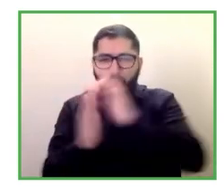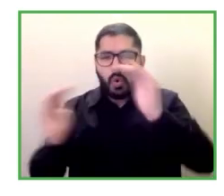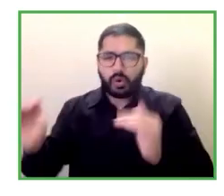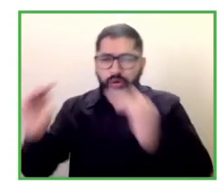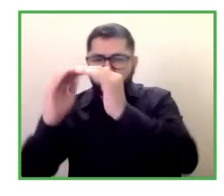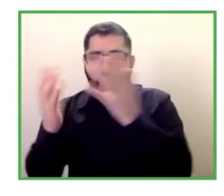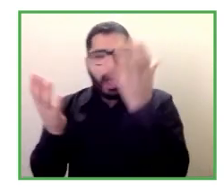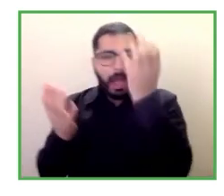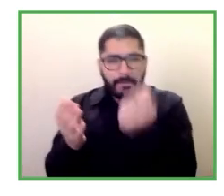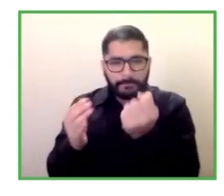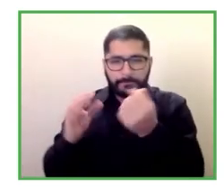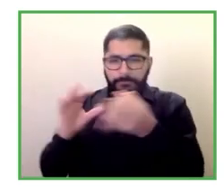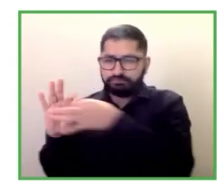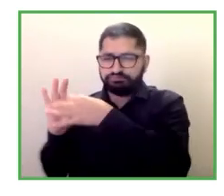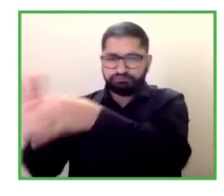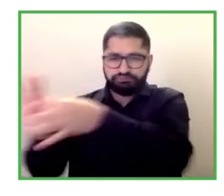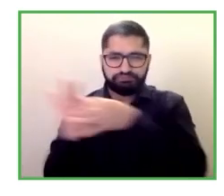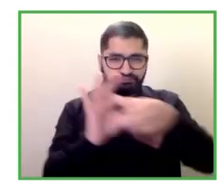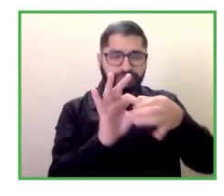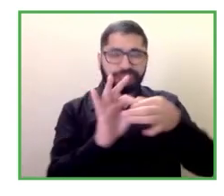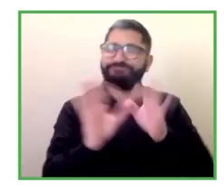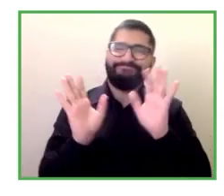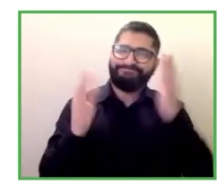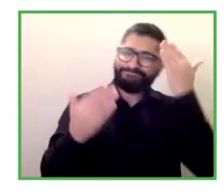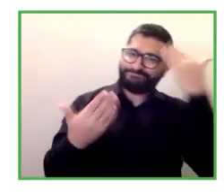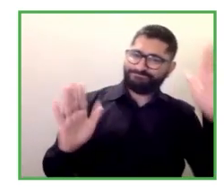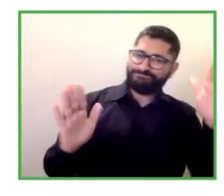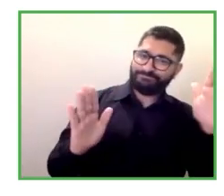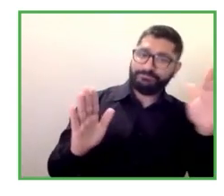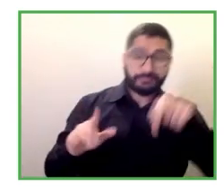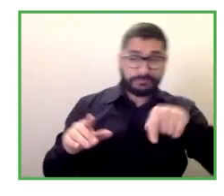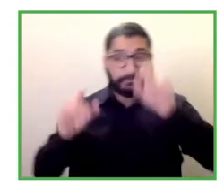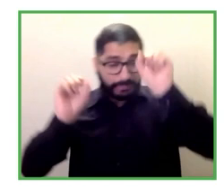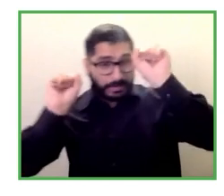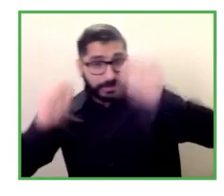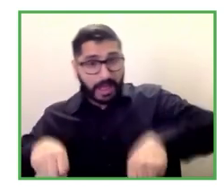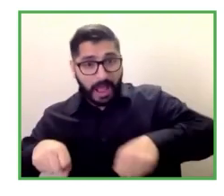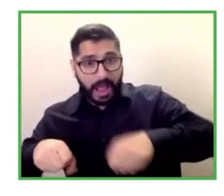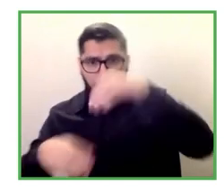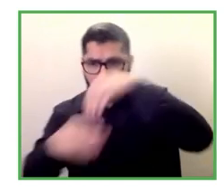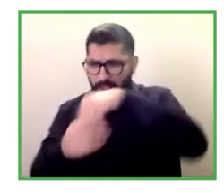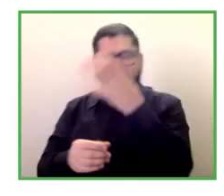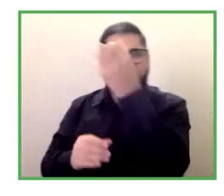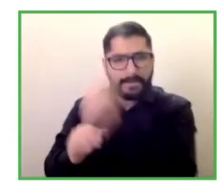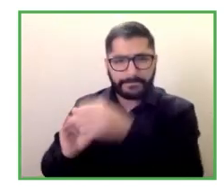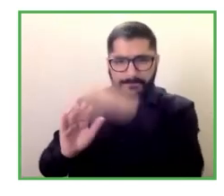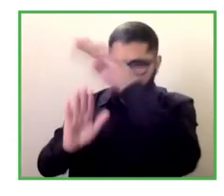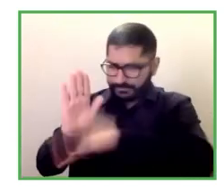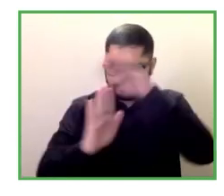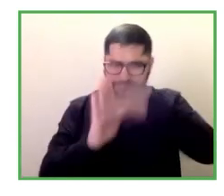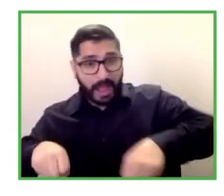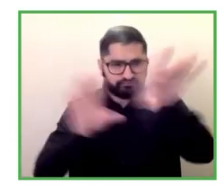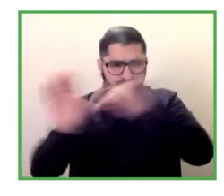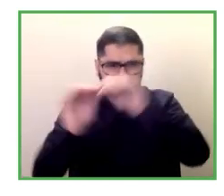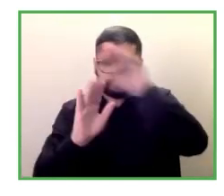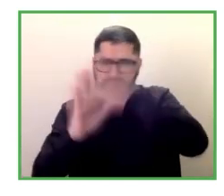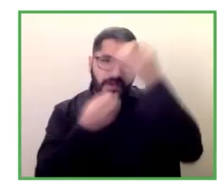así podemos obtener información directamente de las agencias gubernamentales